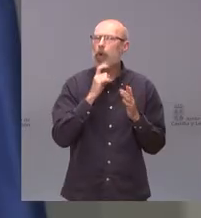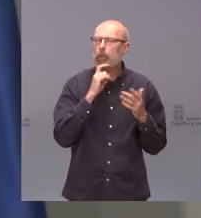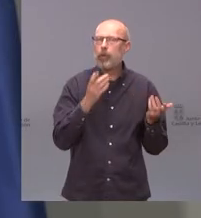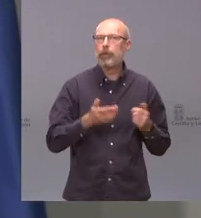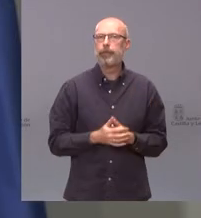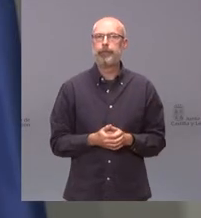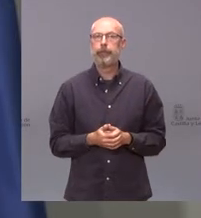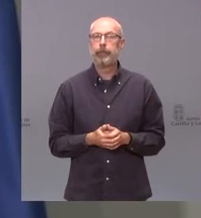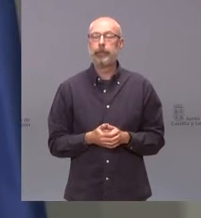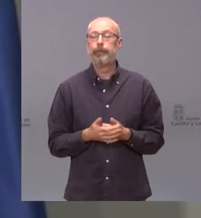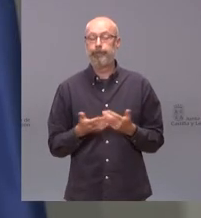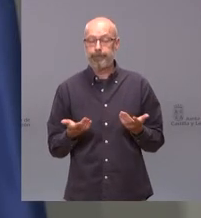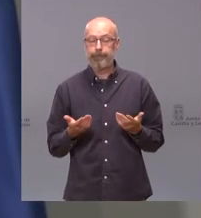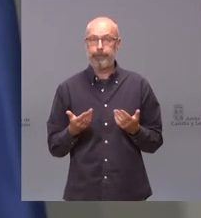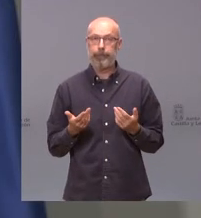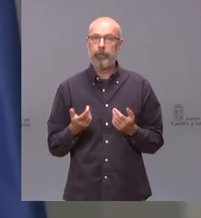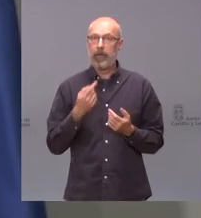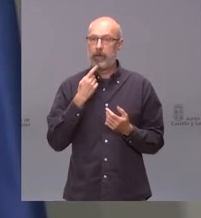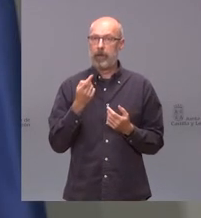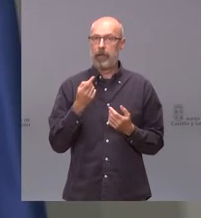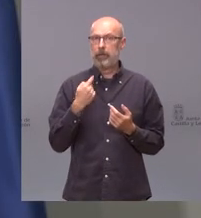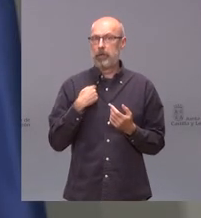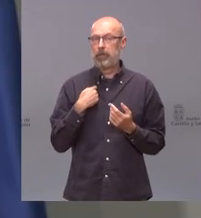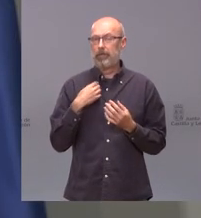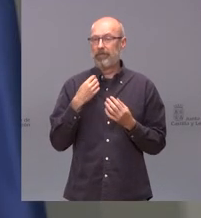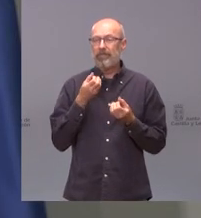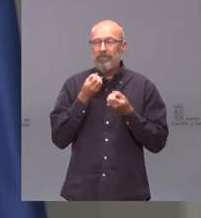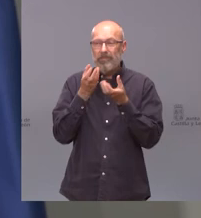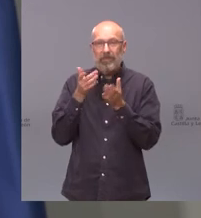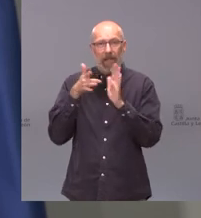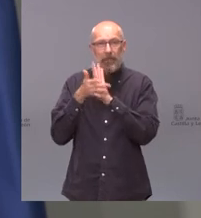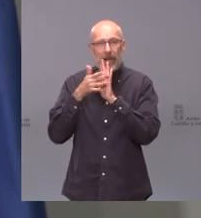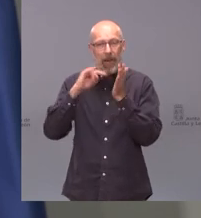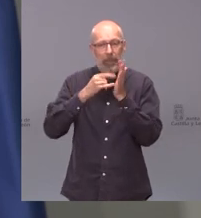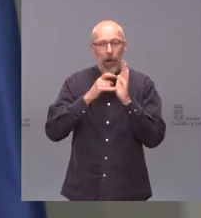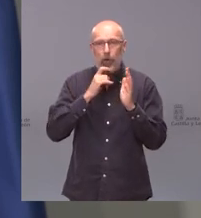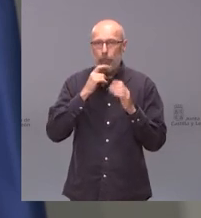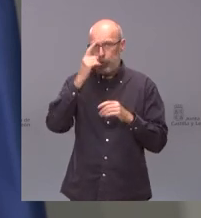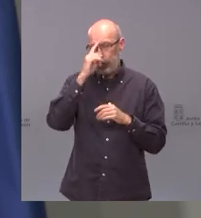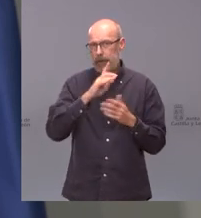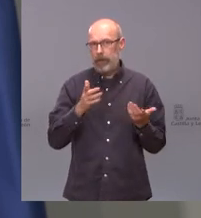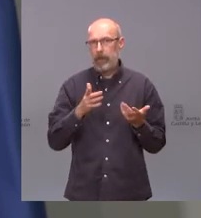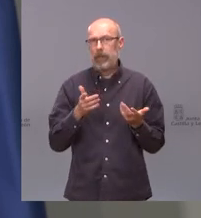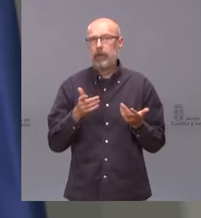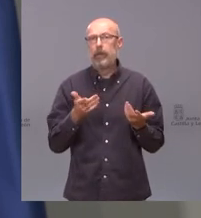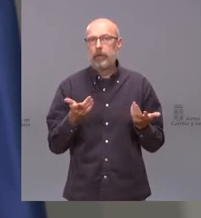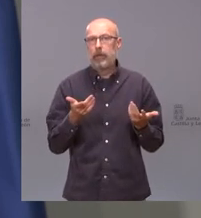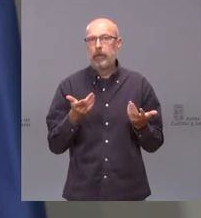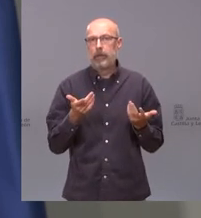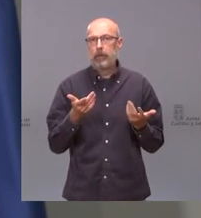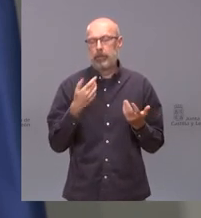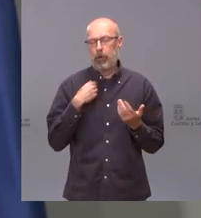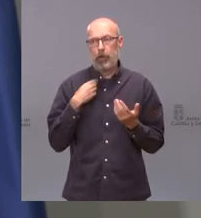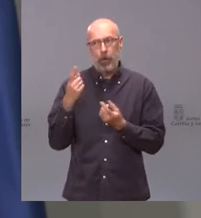pues siento decirte Javier que yo no te puedo detallar el plan en concreto porque no lo tengo aquí no está la consejera pero trasladaremos la pregunta